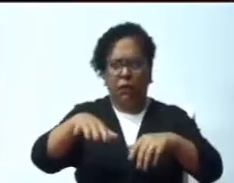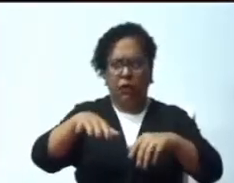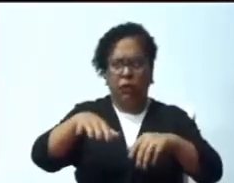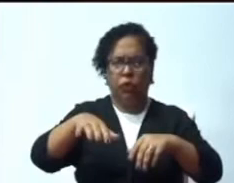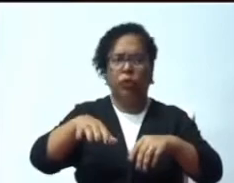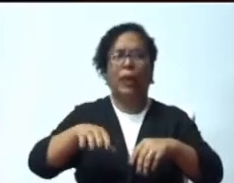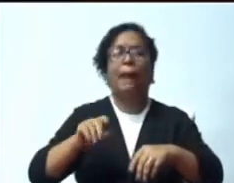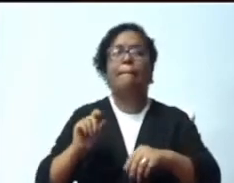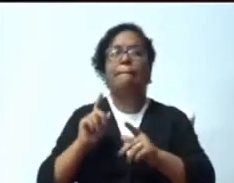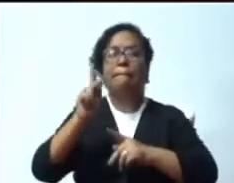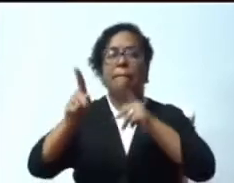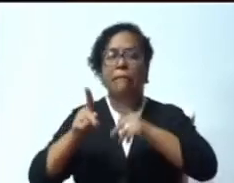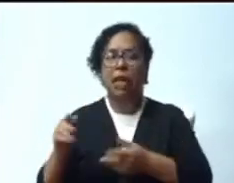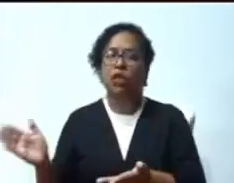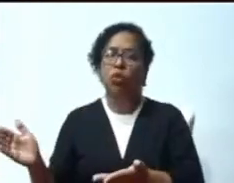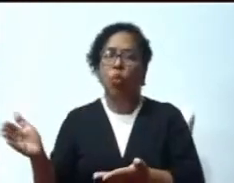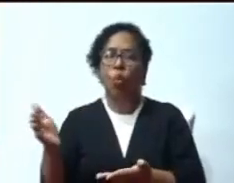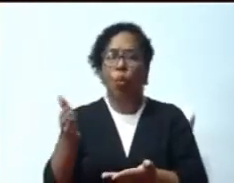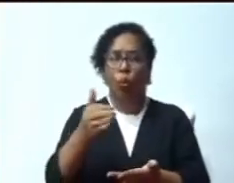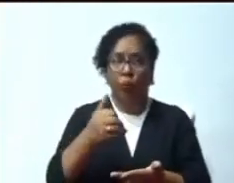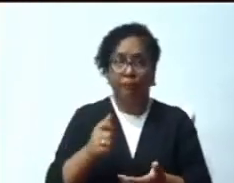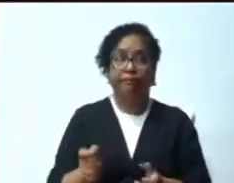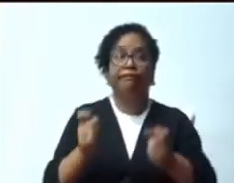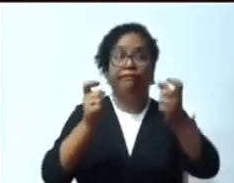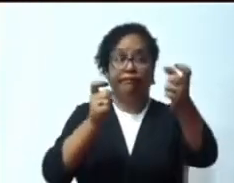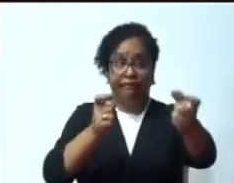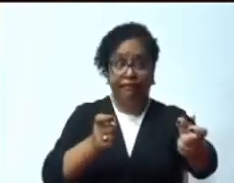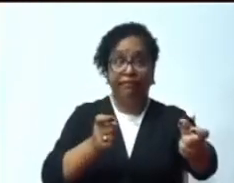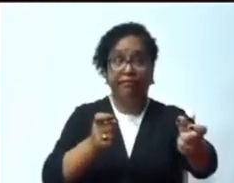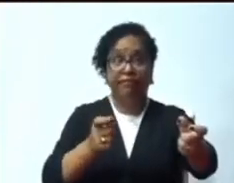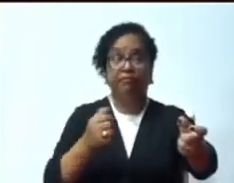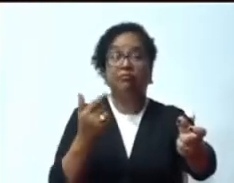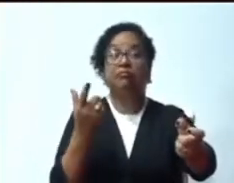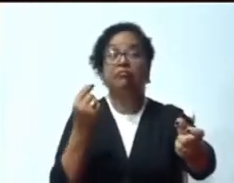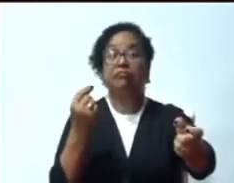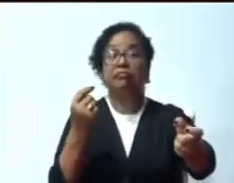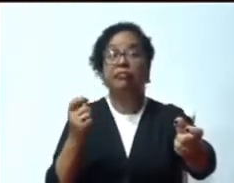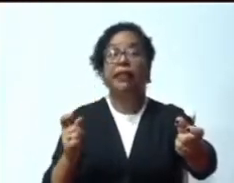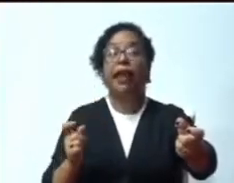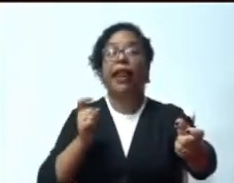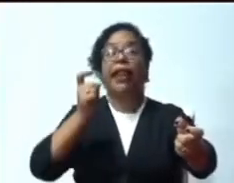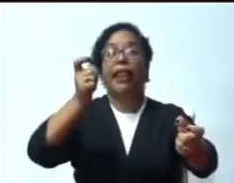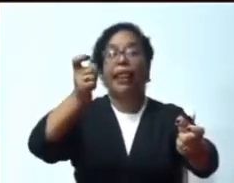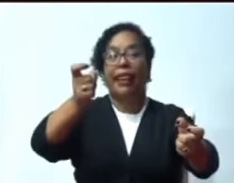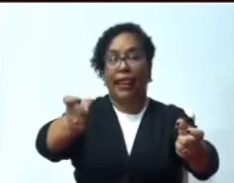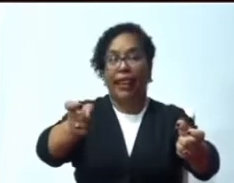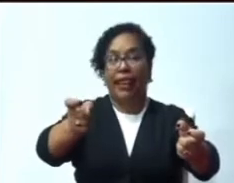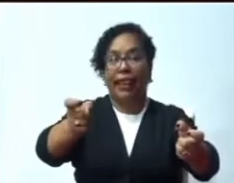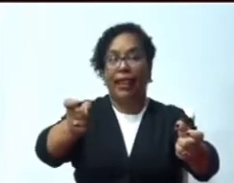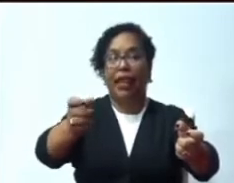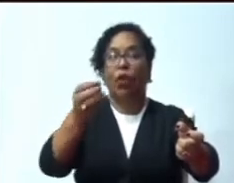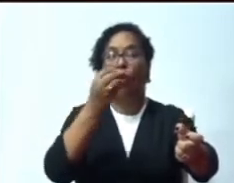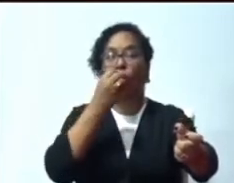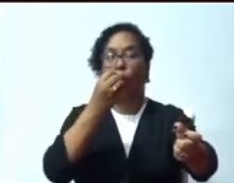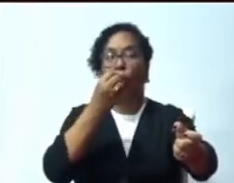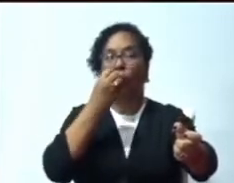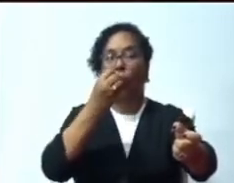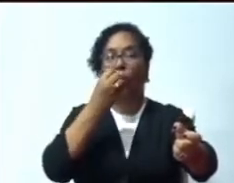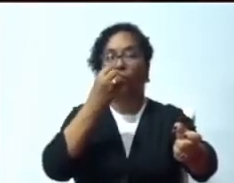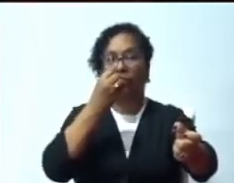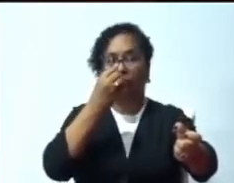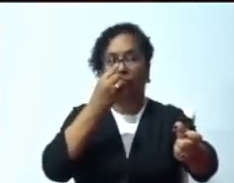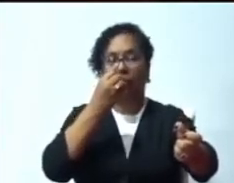sectores como la sursa, los guandules, la ciénega, gualei,